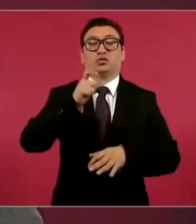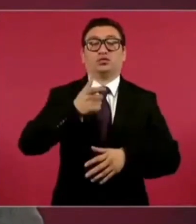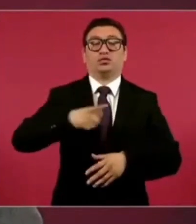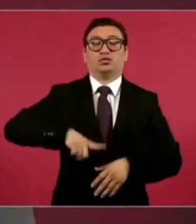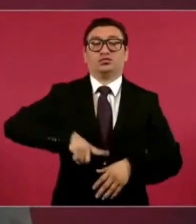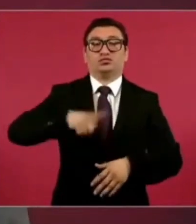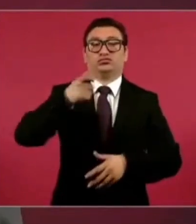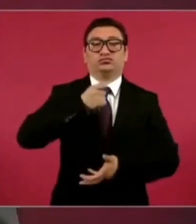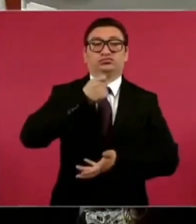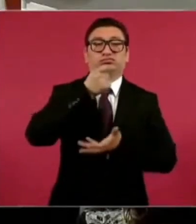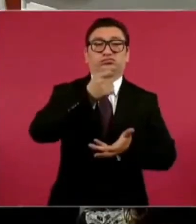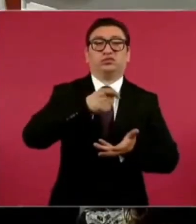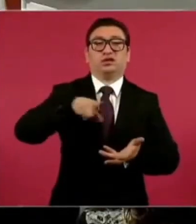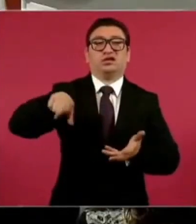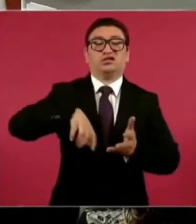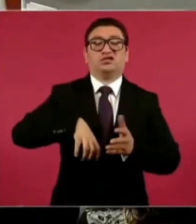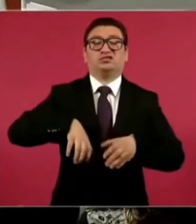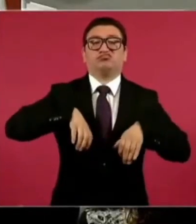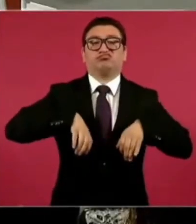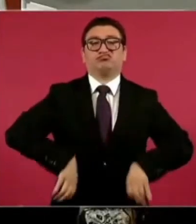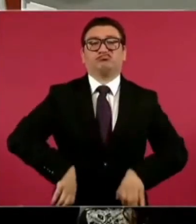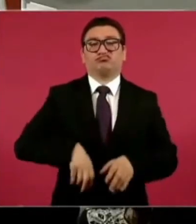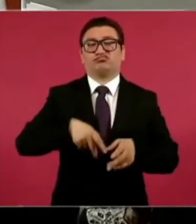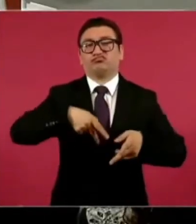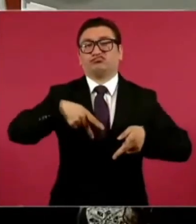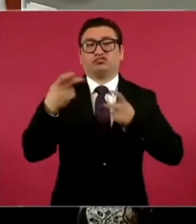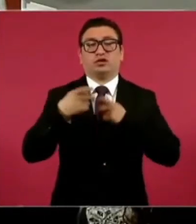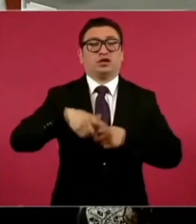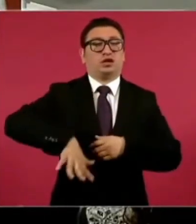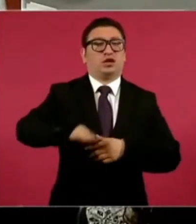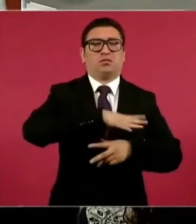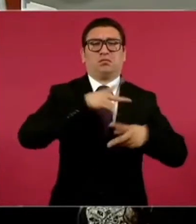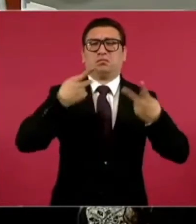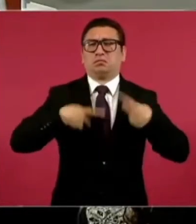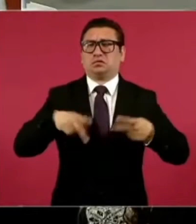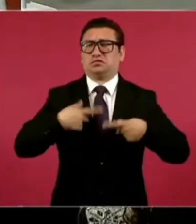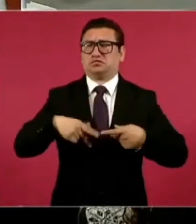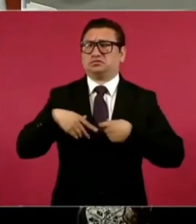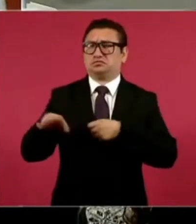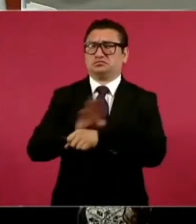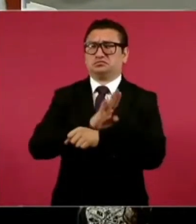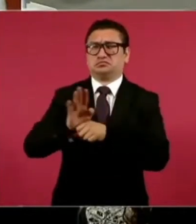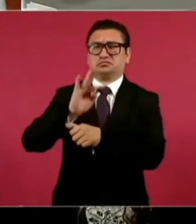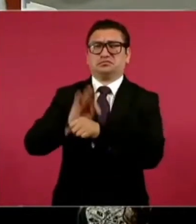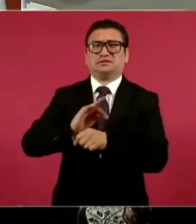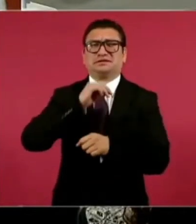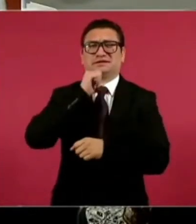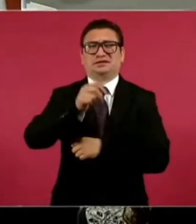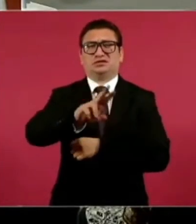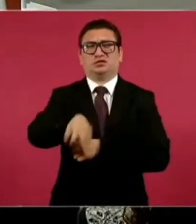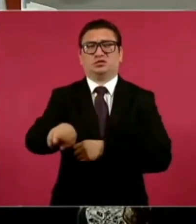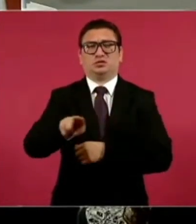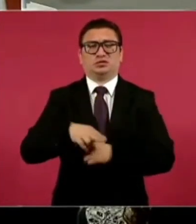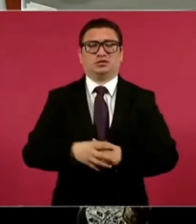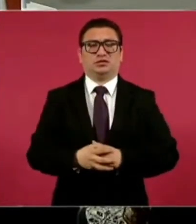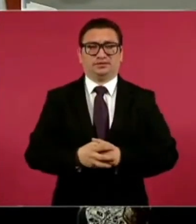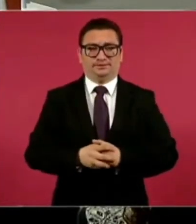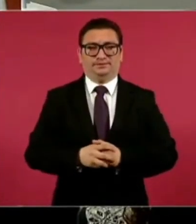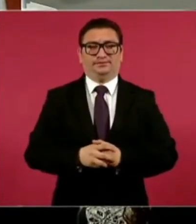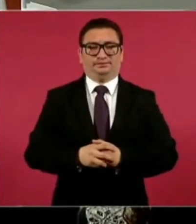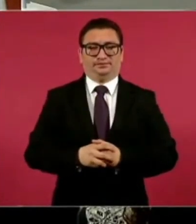y nunca hacían nada en beneficio del pueblo, nunca